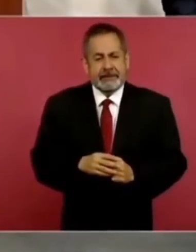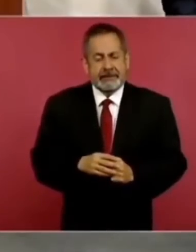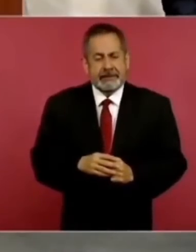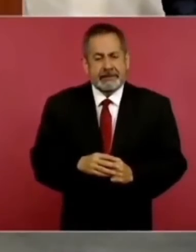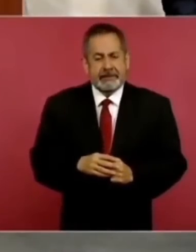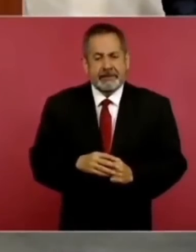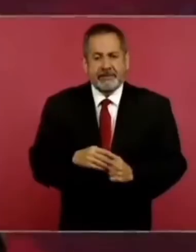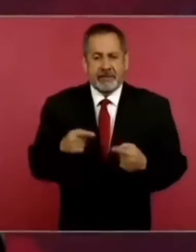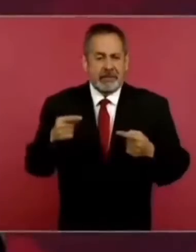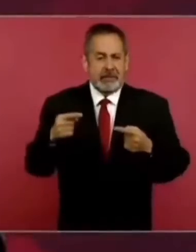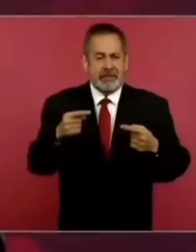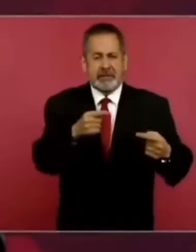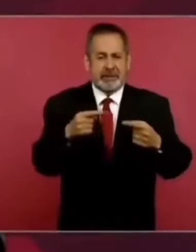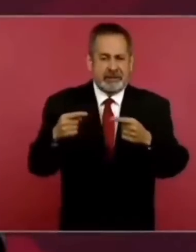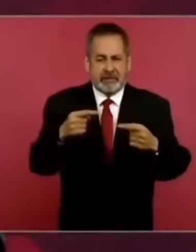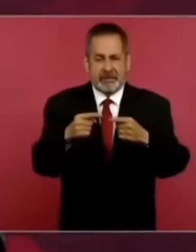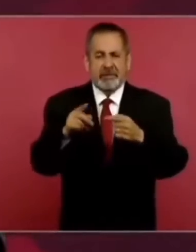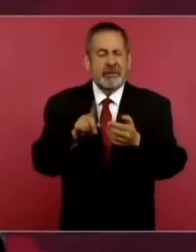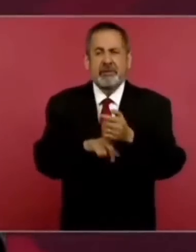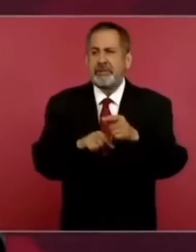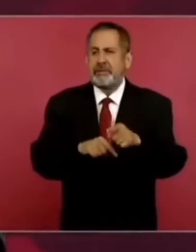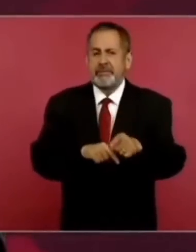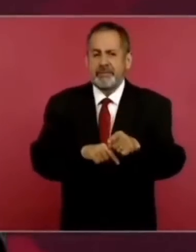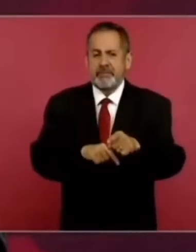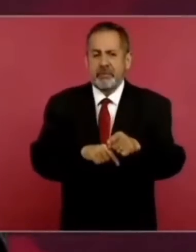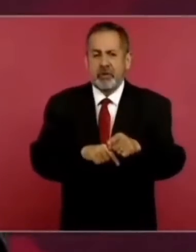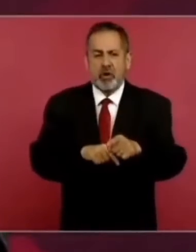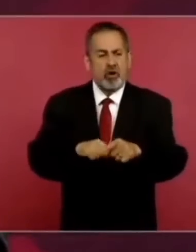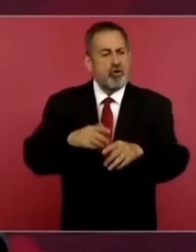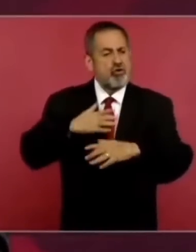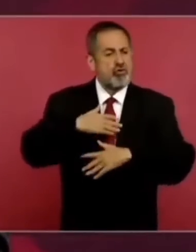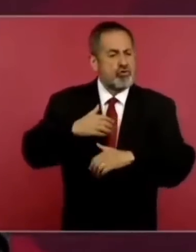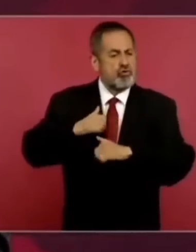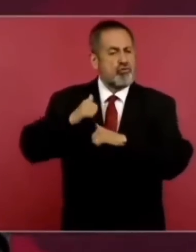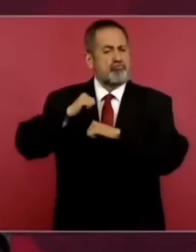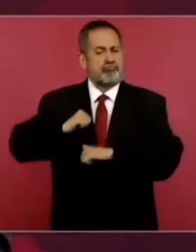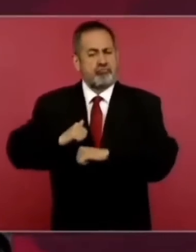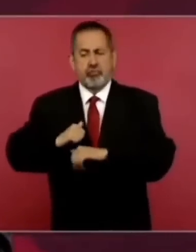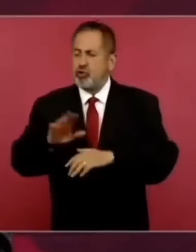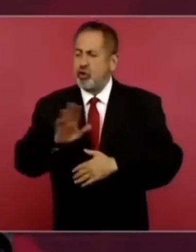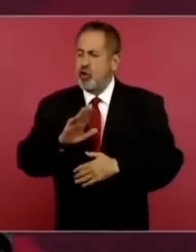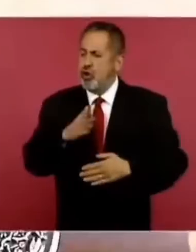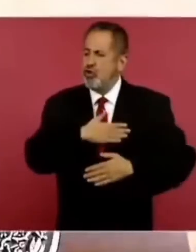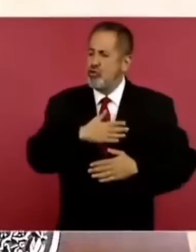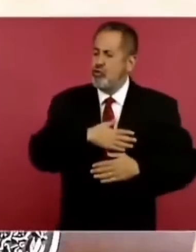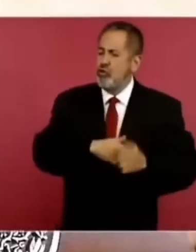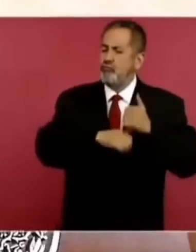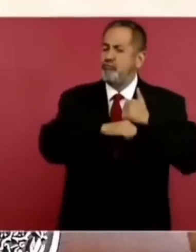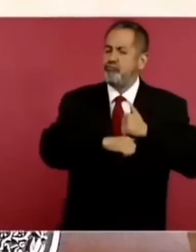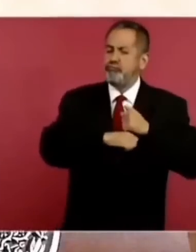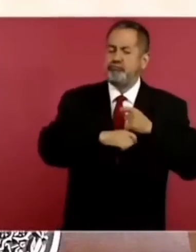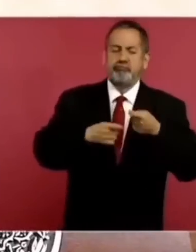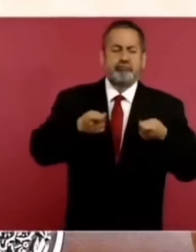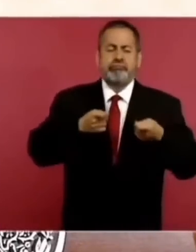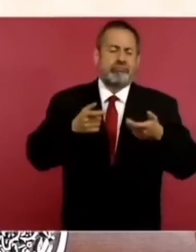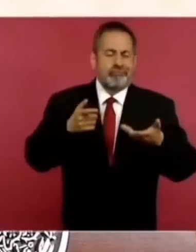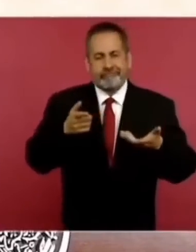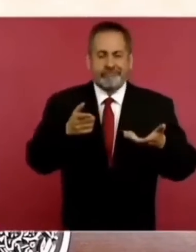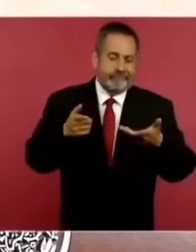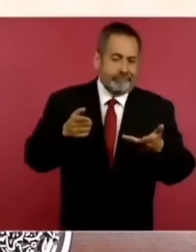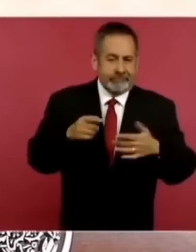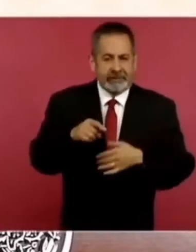disputa por la autoridad en Altamirán, pero han habido